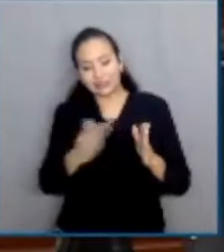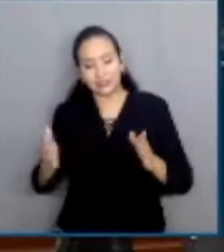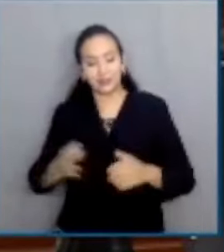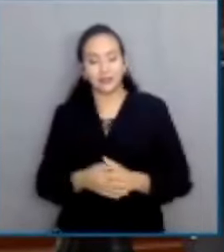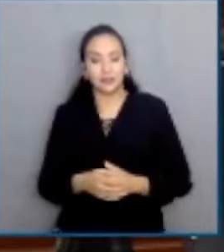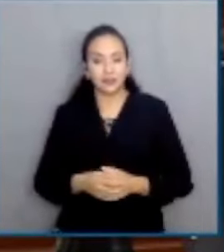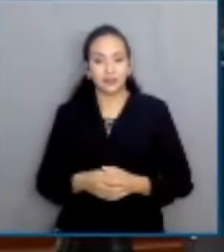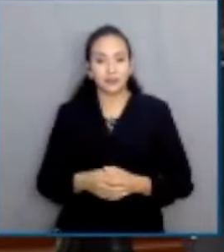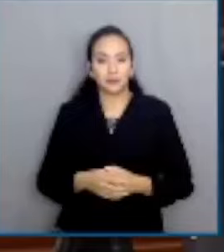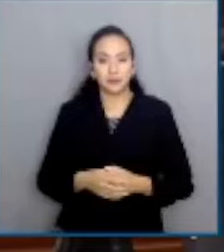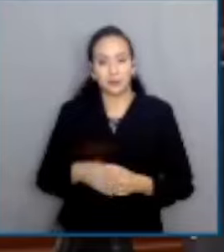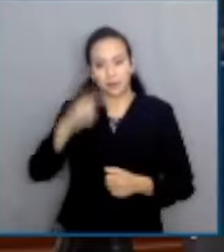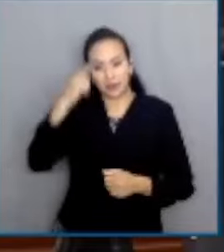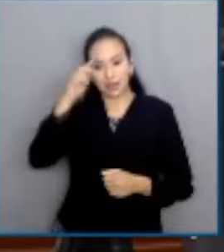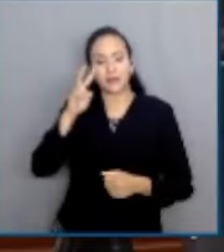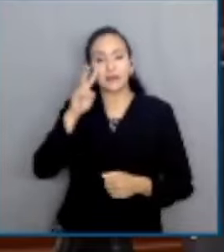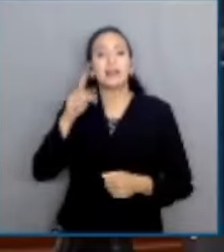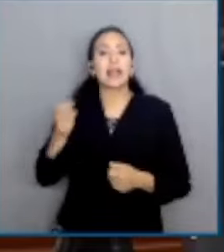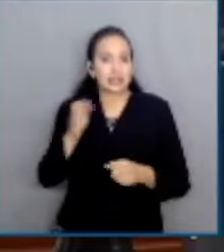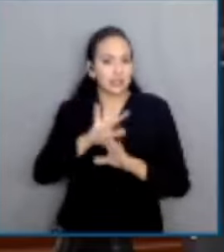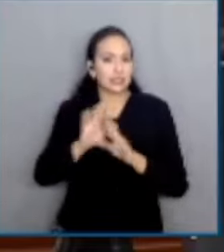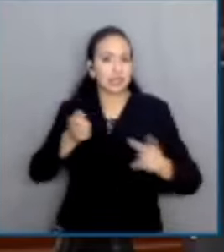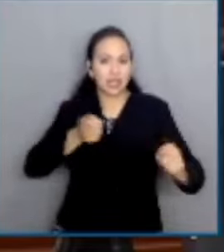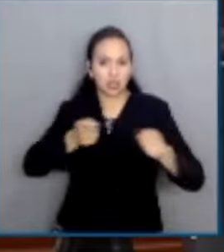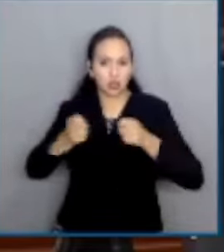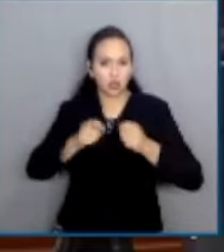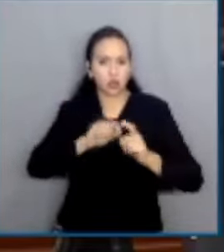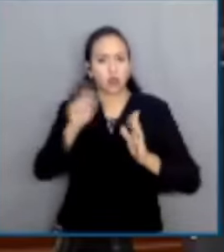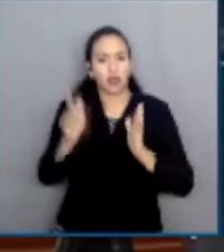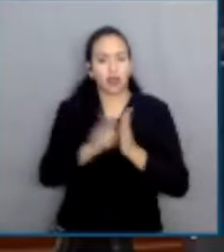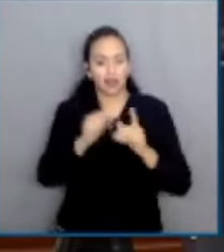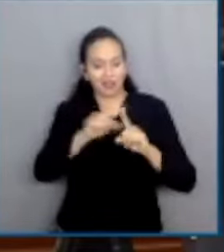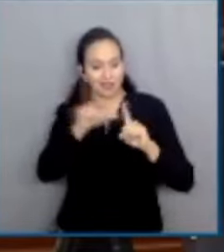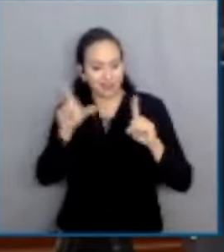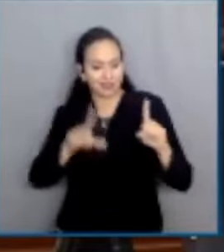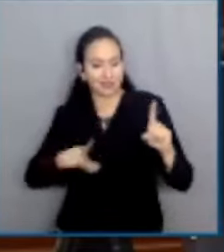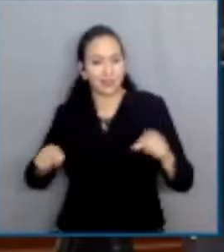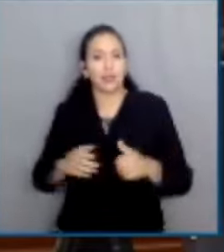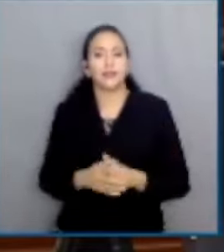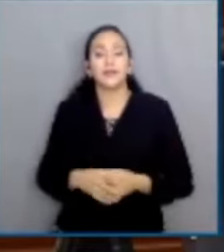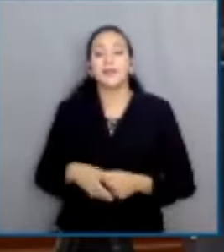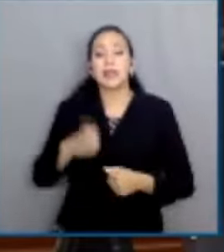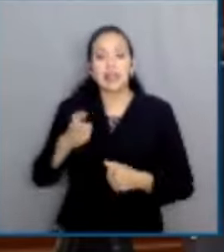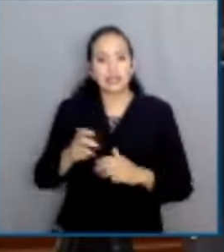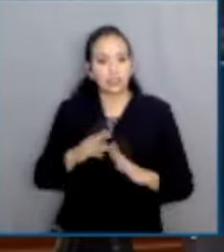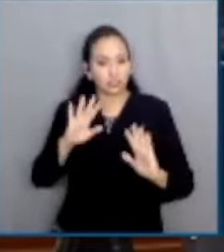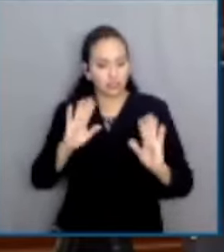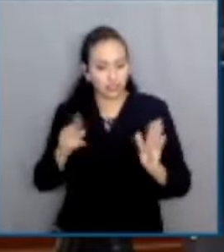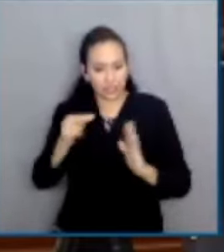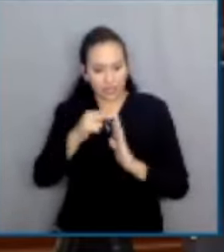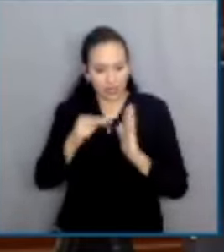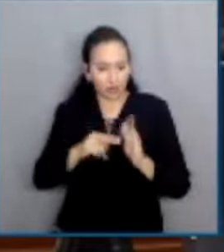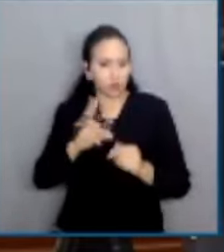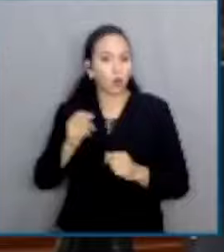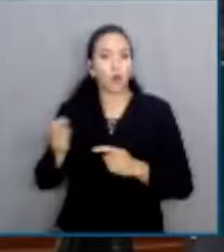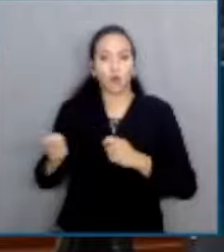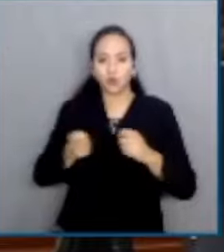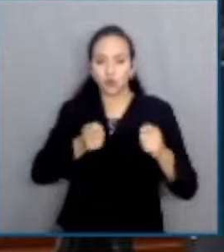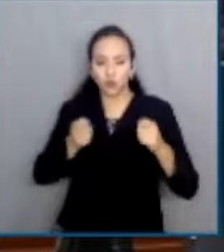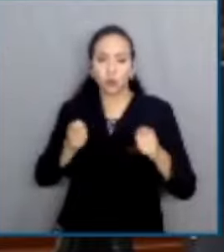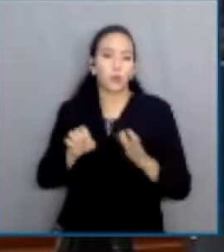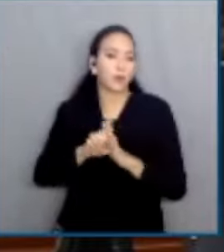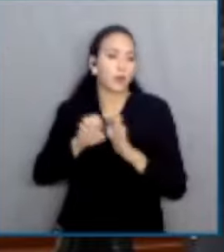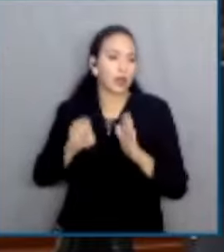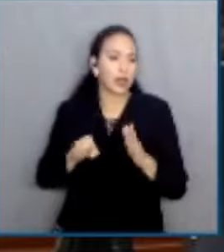ya regulados por la ley nacional, no son normas de armonización, tampoco regulan aspectos orgánicos